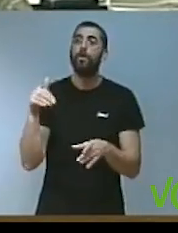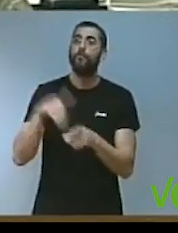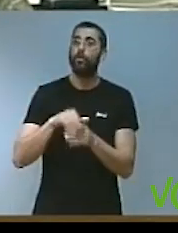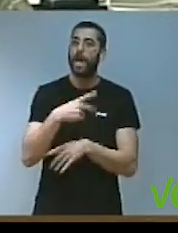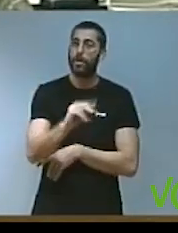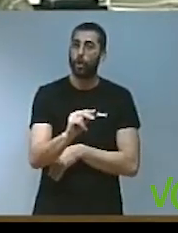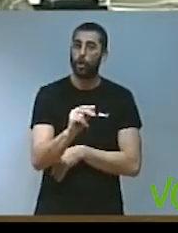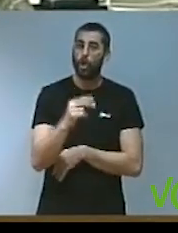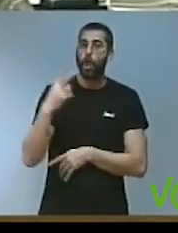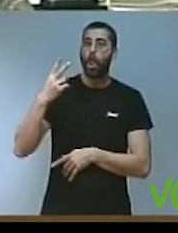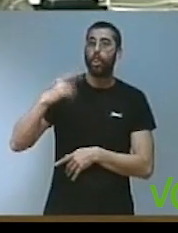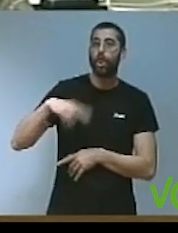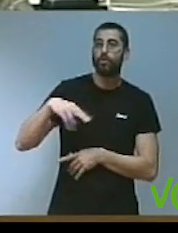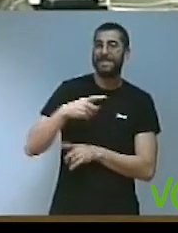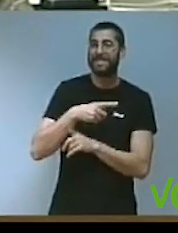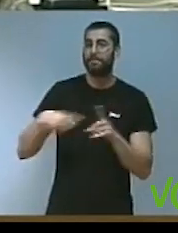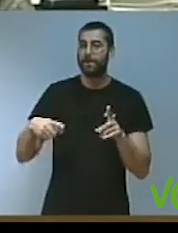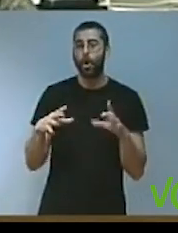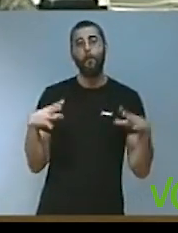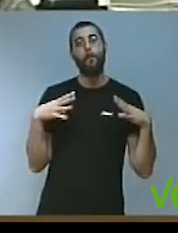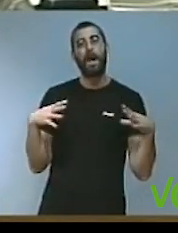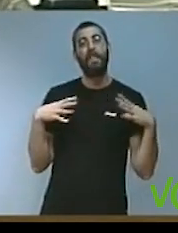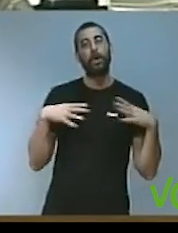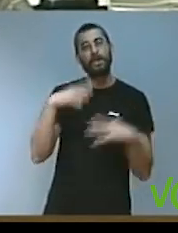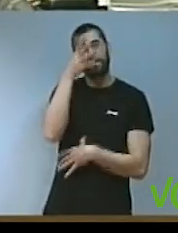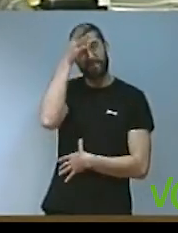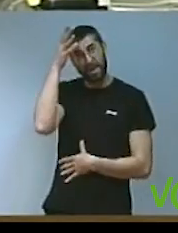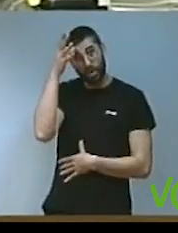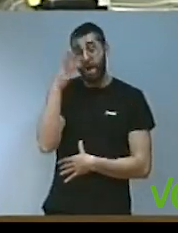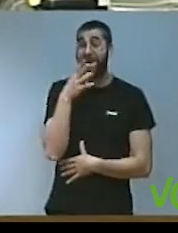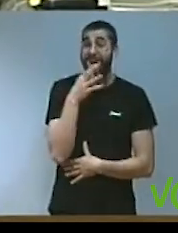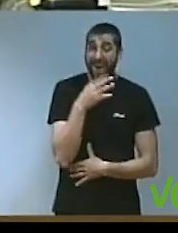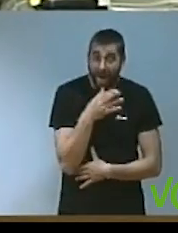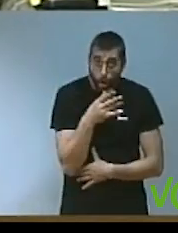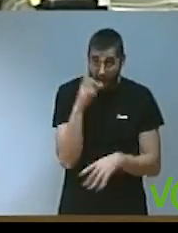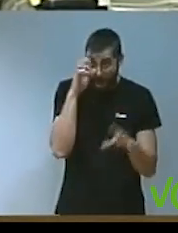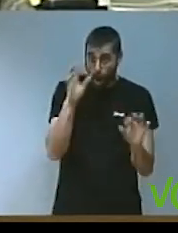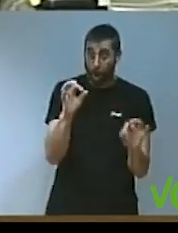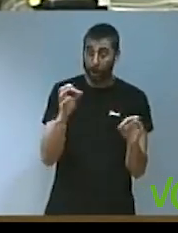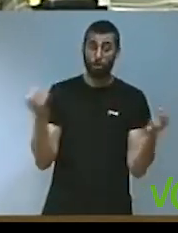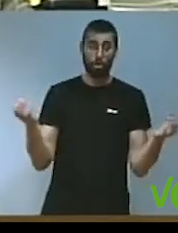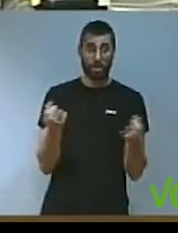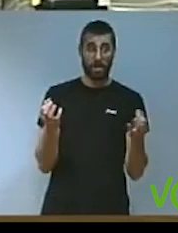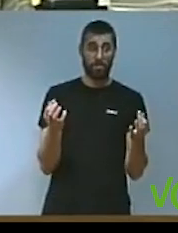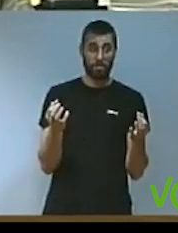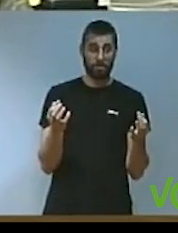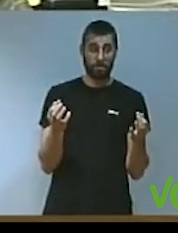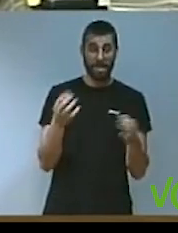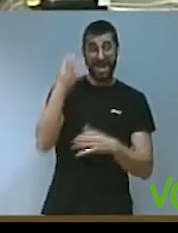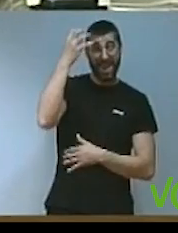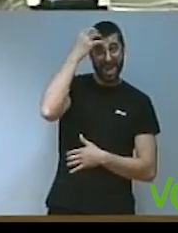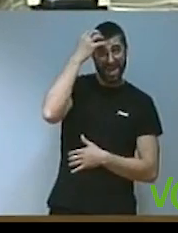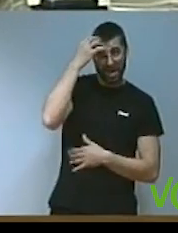dos meses y medio de vacaciones de verano. Ahora, pues lo lógico sería que se habilitara enero,